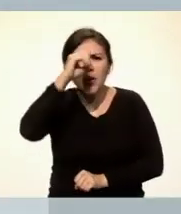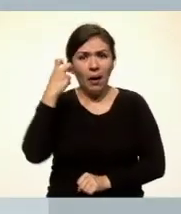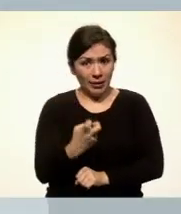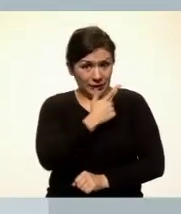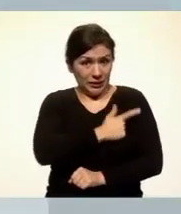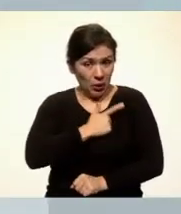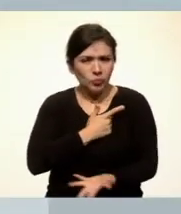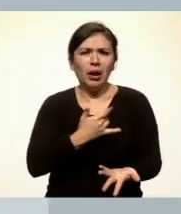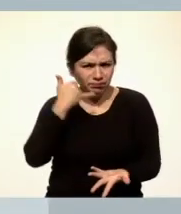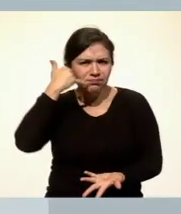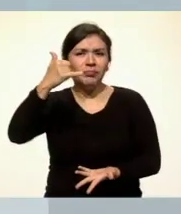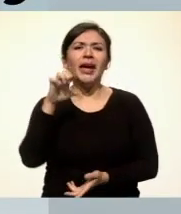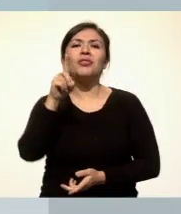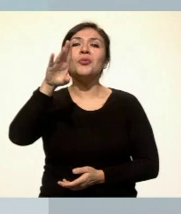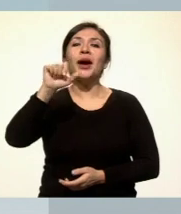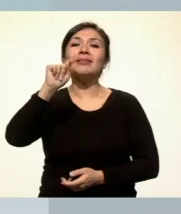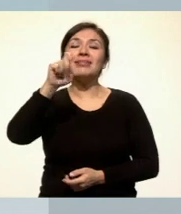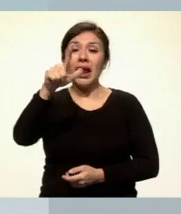programa, llama a Educatel.